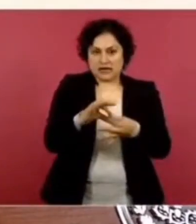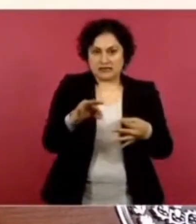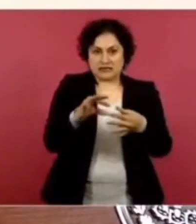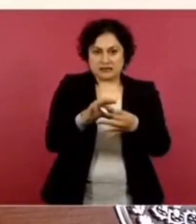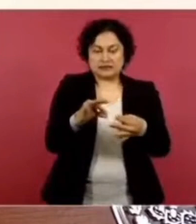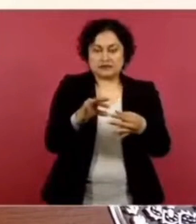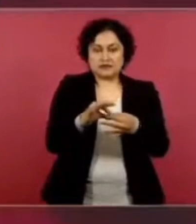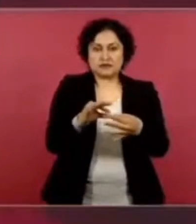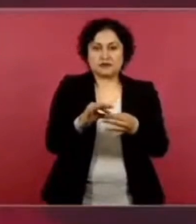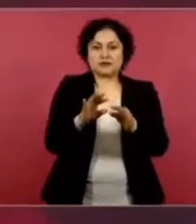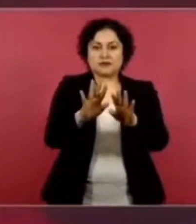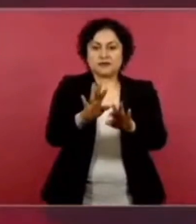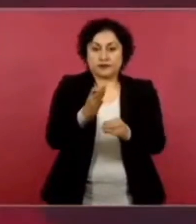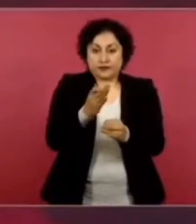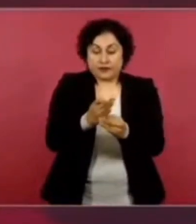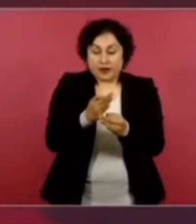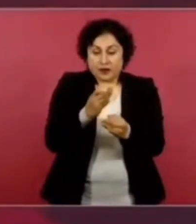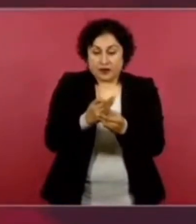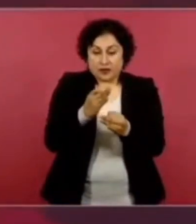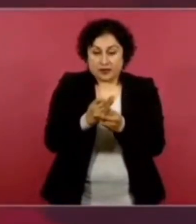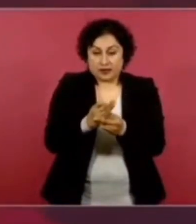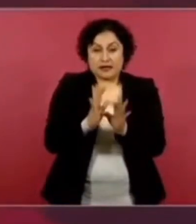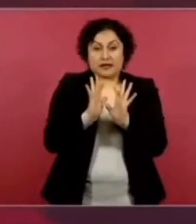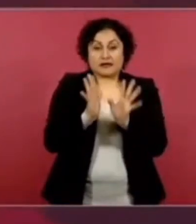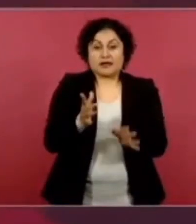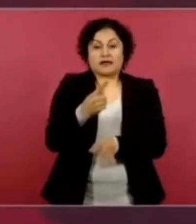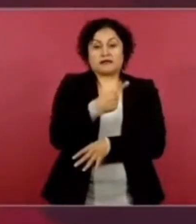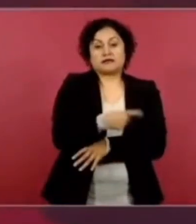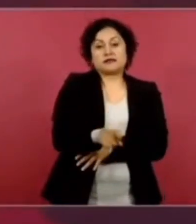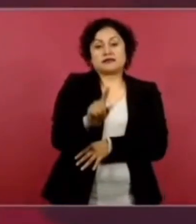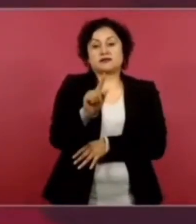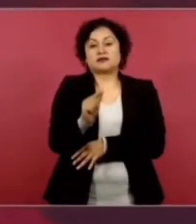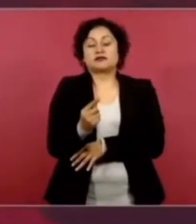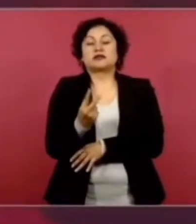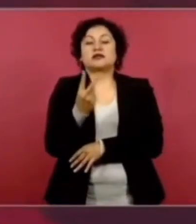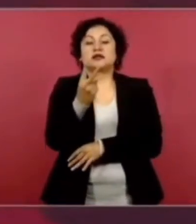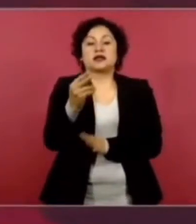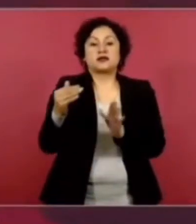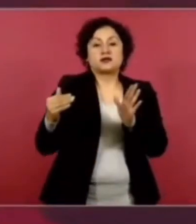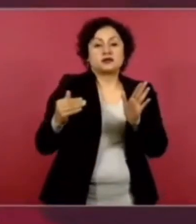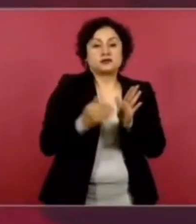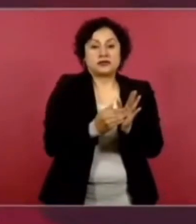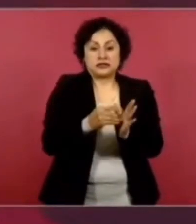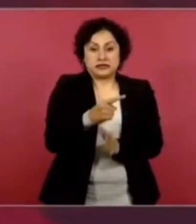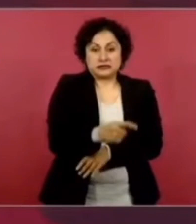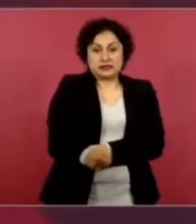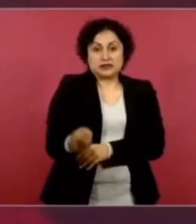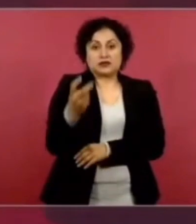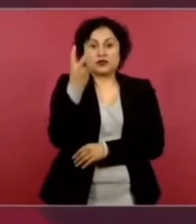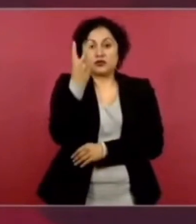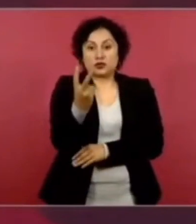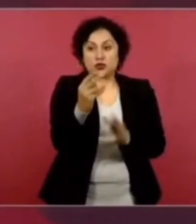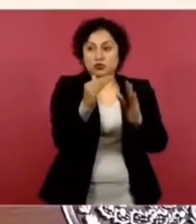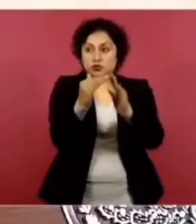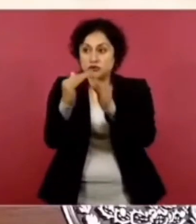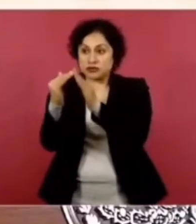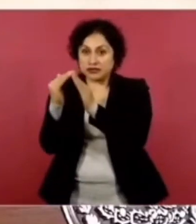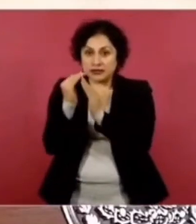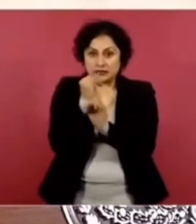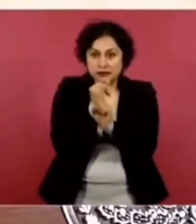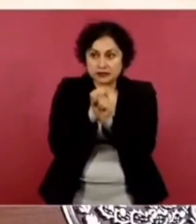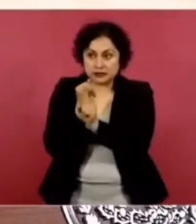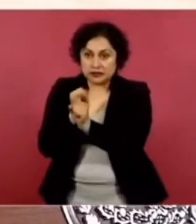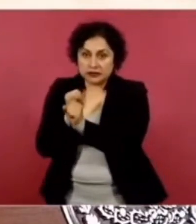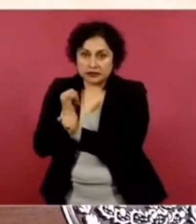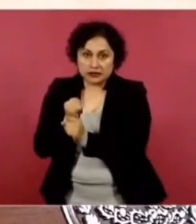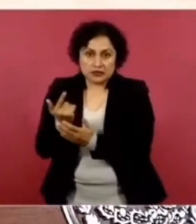172 mil, 102 viviendas censadas, 172 mil.